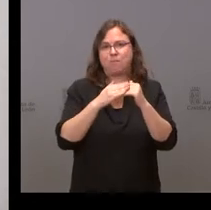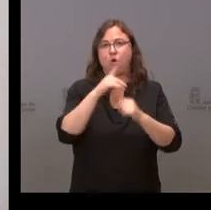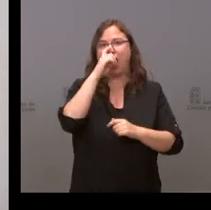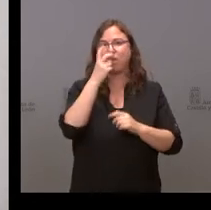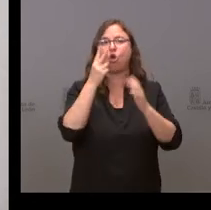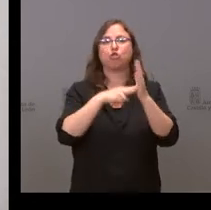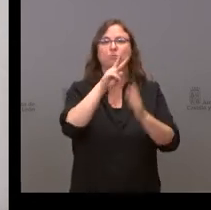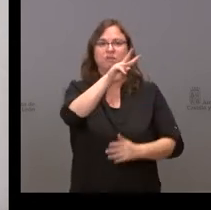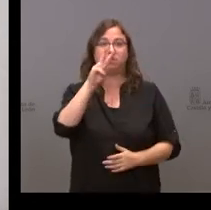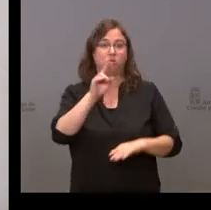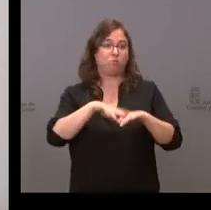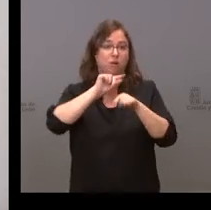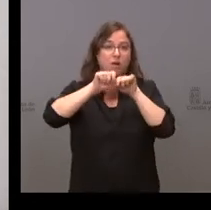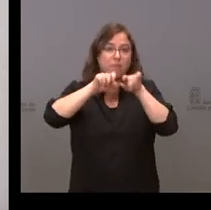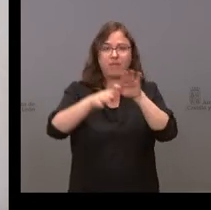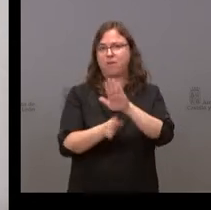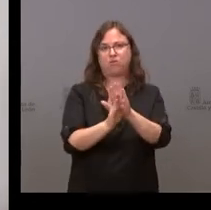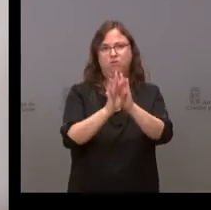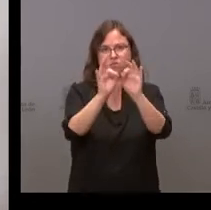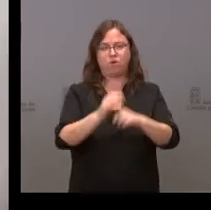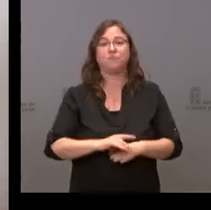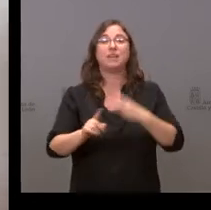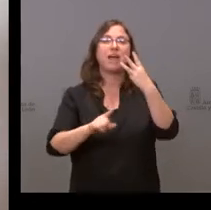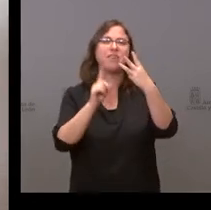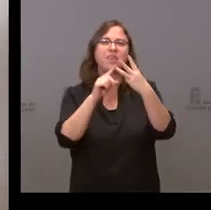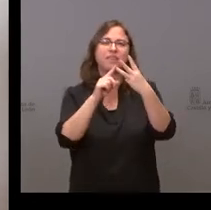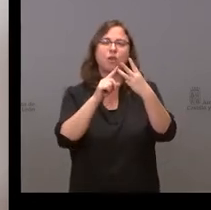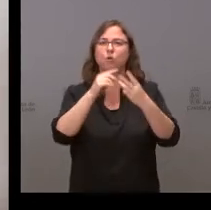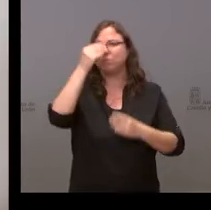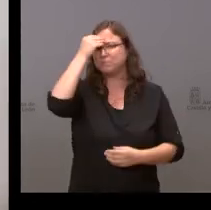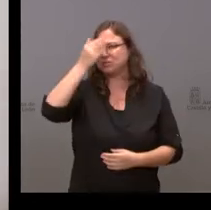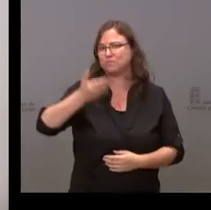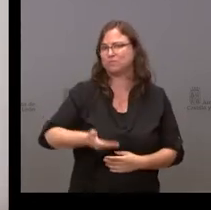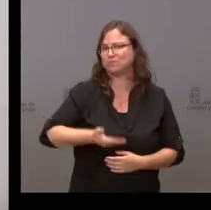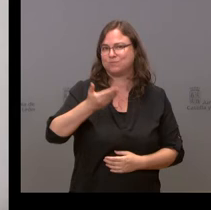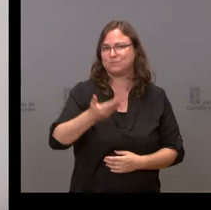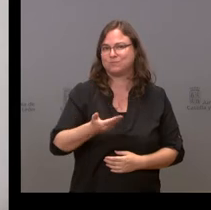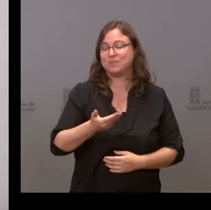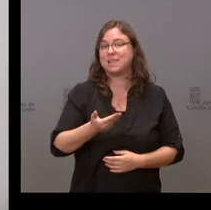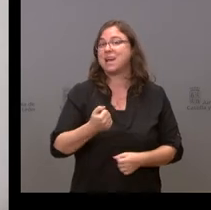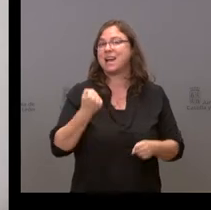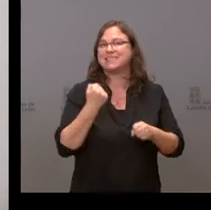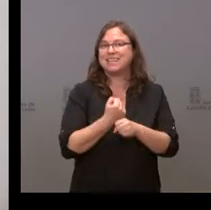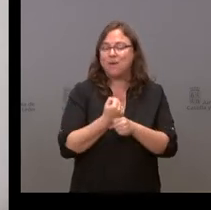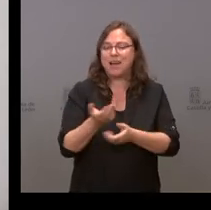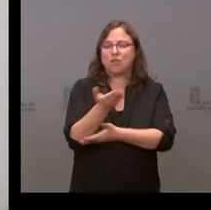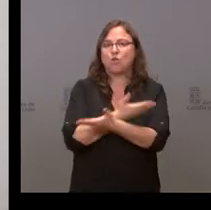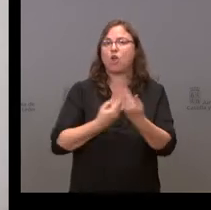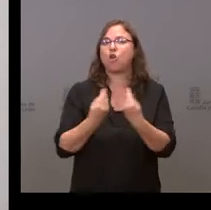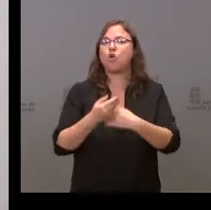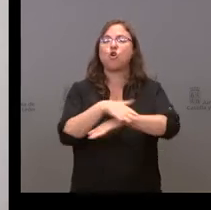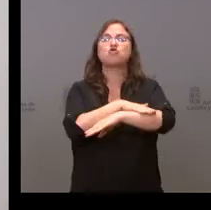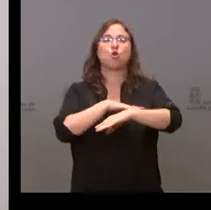pandemia va a seguir. En tercer lugar, consideramos que es fundamental trabajar con el Gobierno de España,